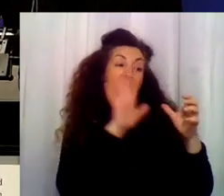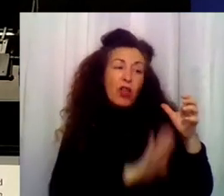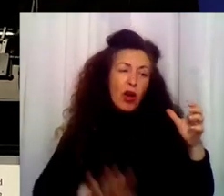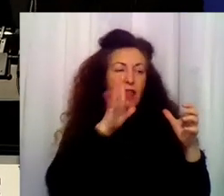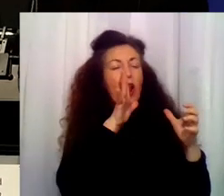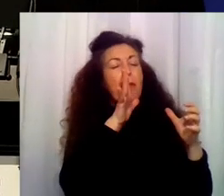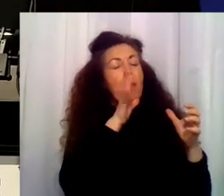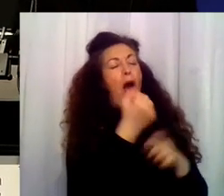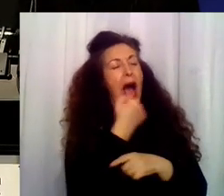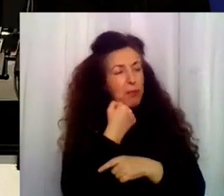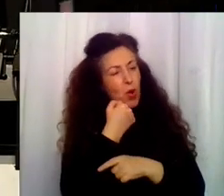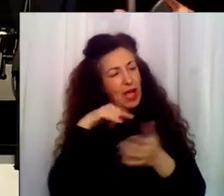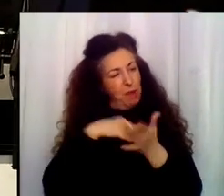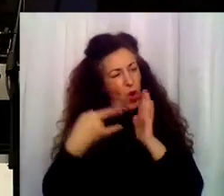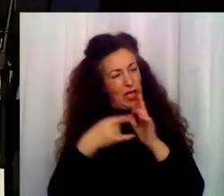social.